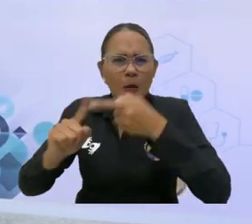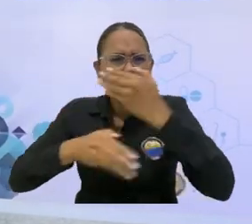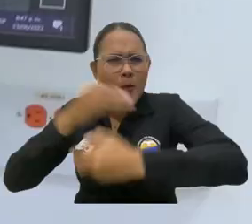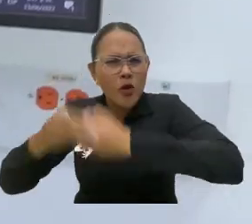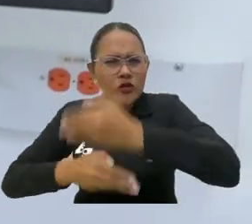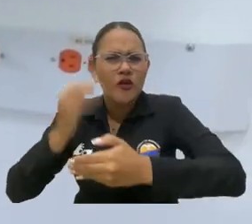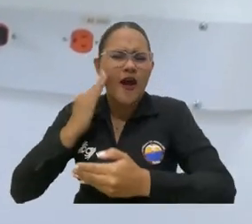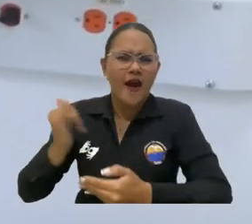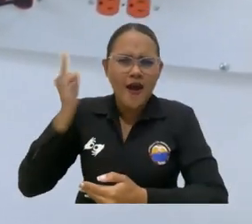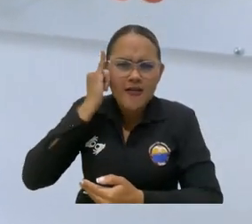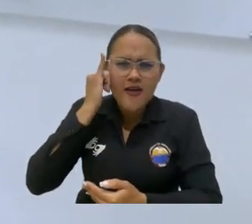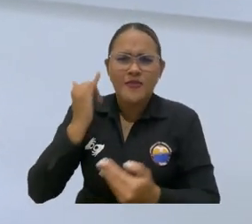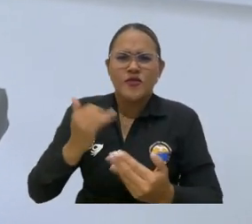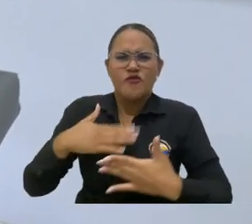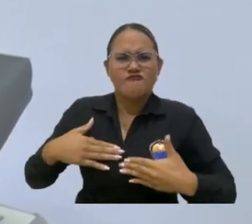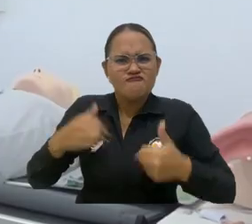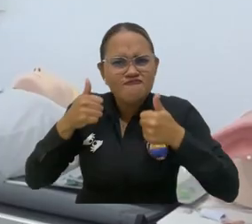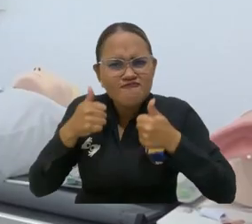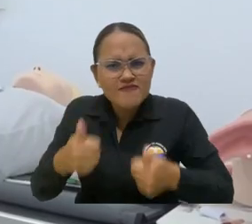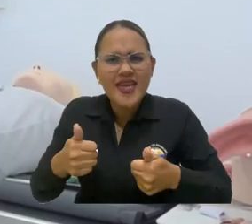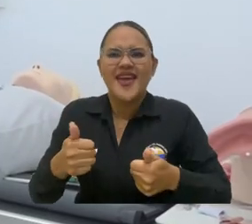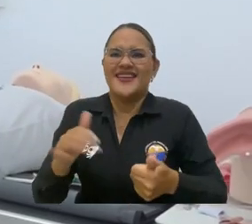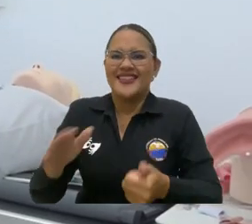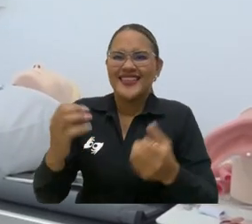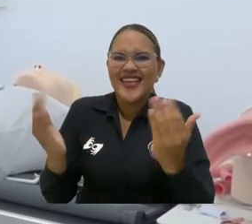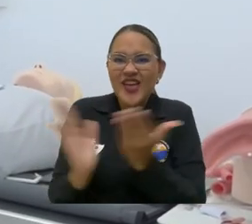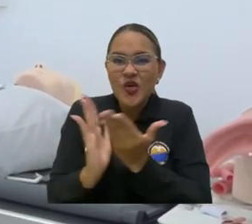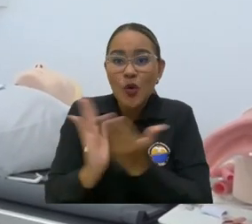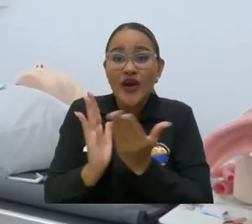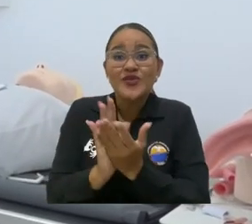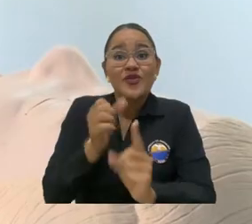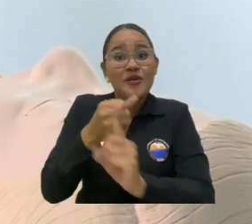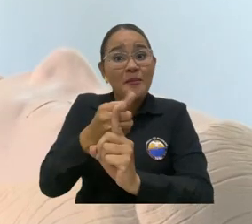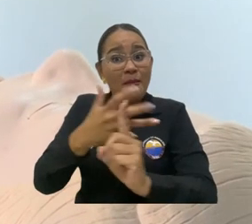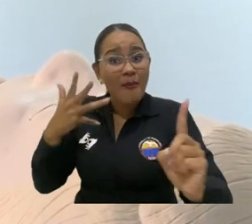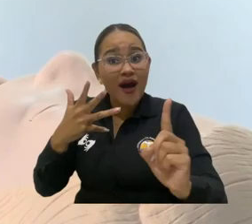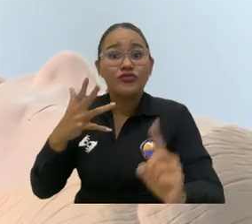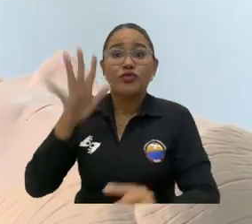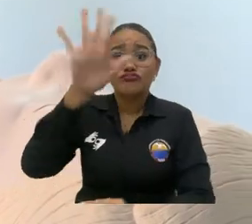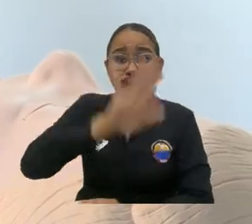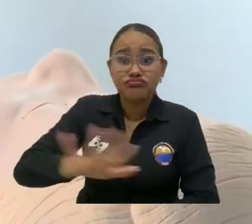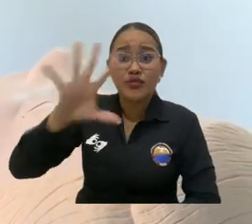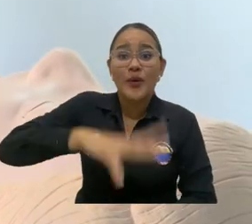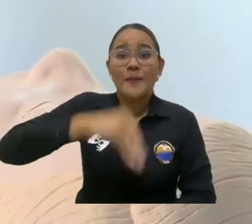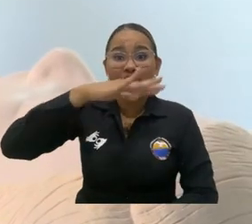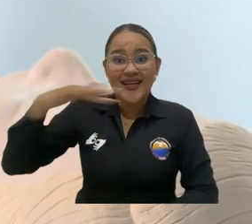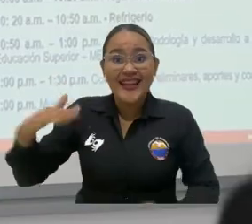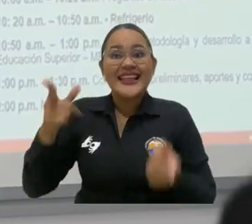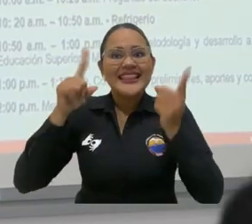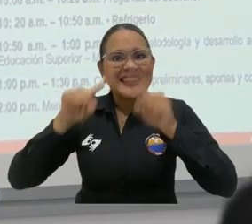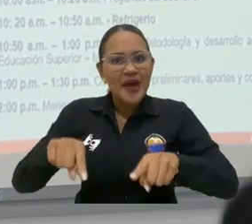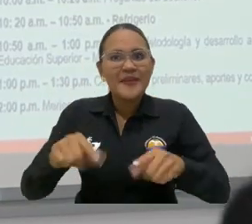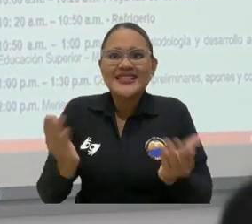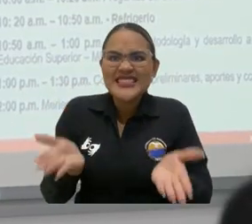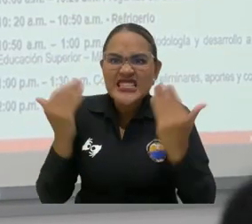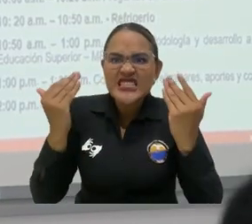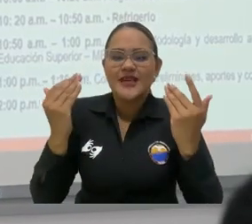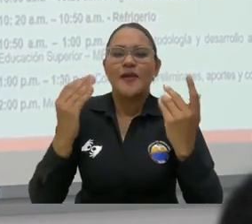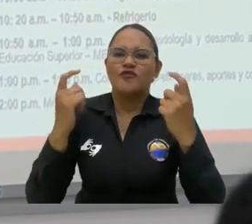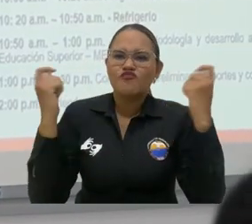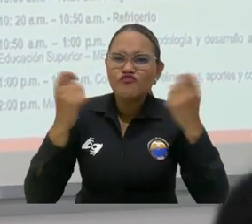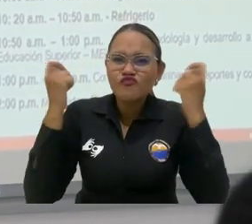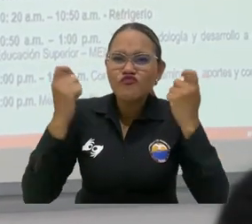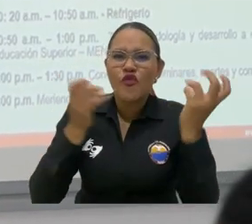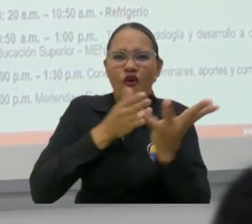académicos, bienestar e investigación que impacta en la calidad de los sistemas de salud en la región y garantiza las condiciones para la oferta de los